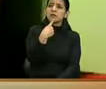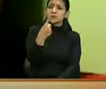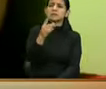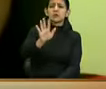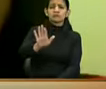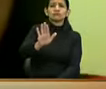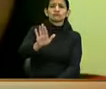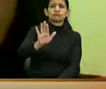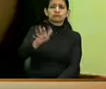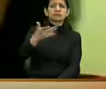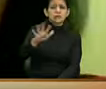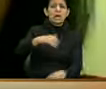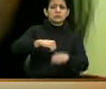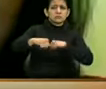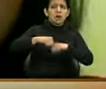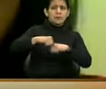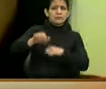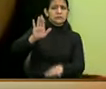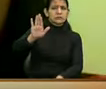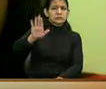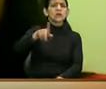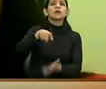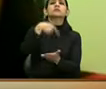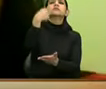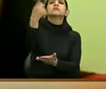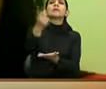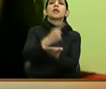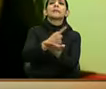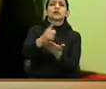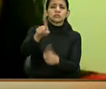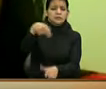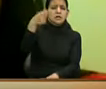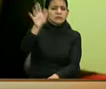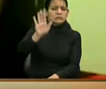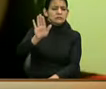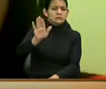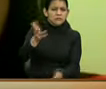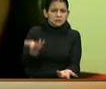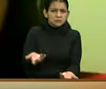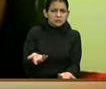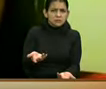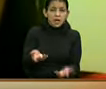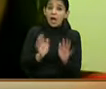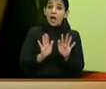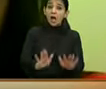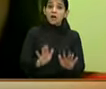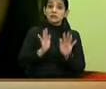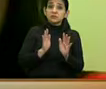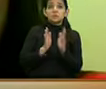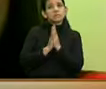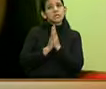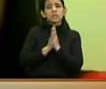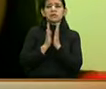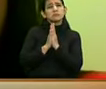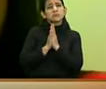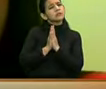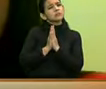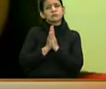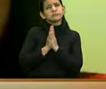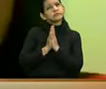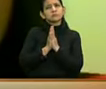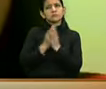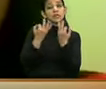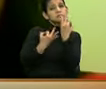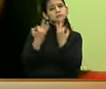que ya se está haciendo el trámite y que la próxima semana tendremos. Pero así vivimos, rogando para que nos den